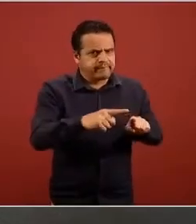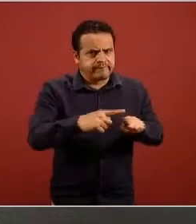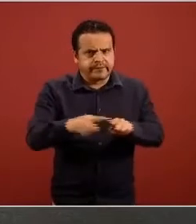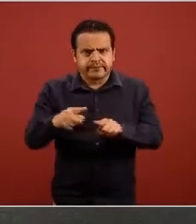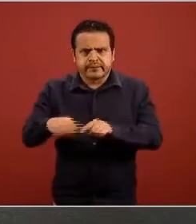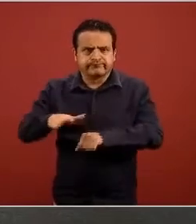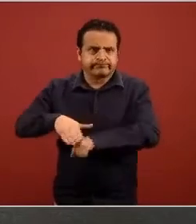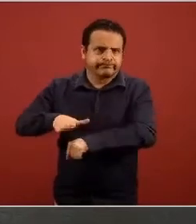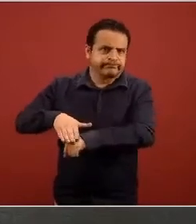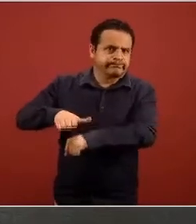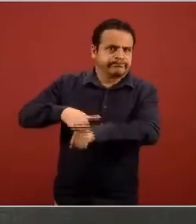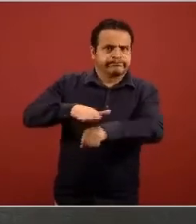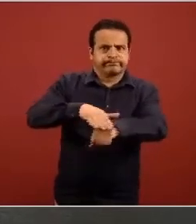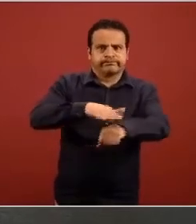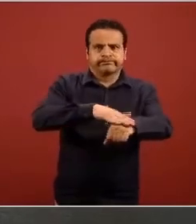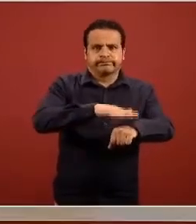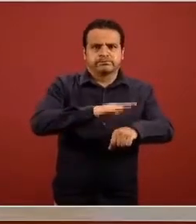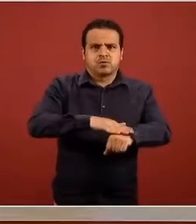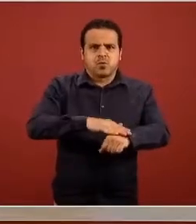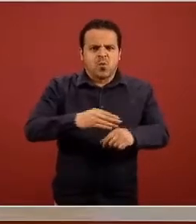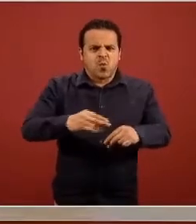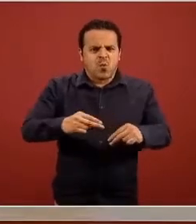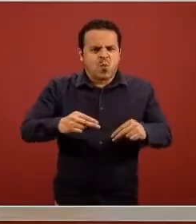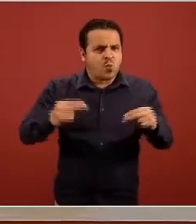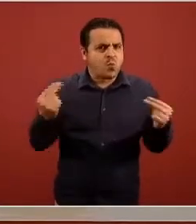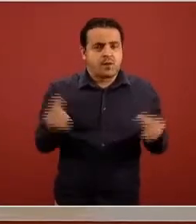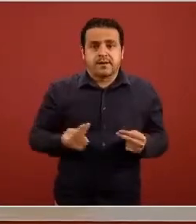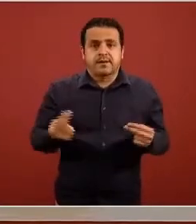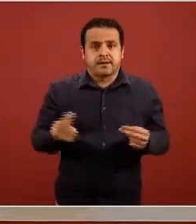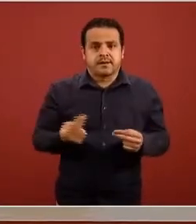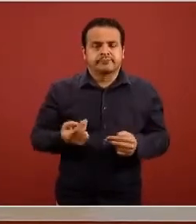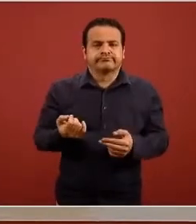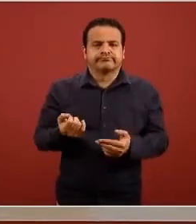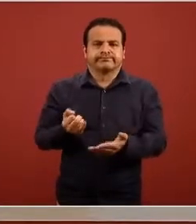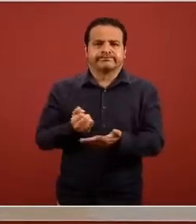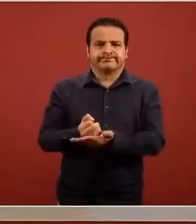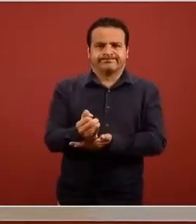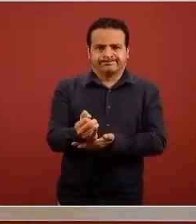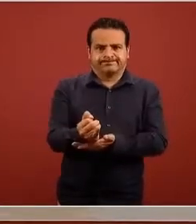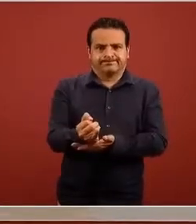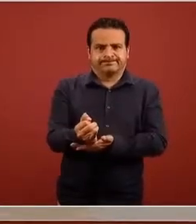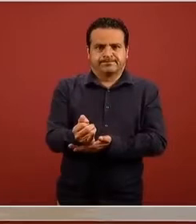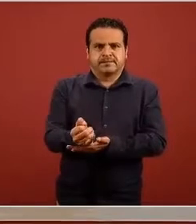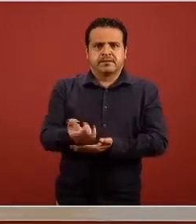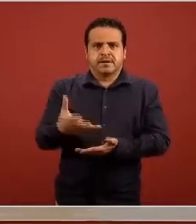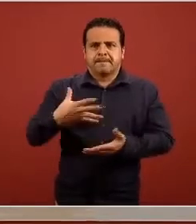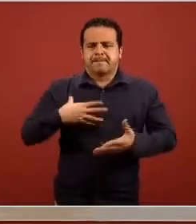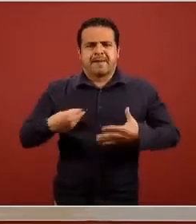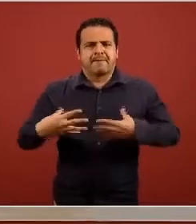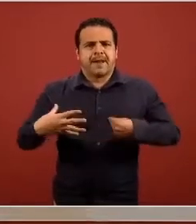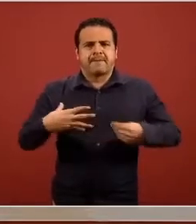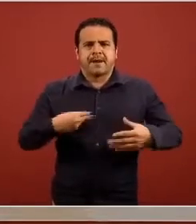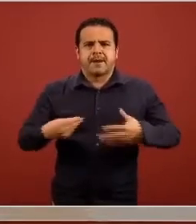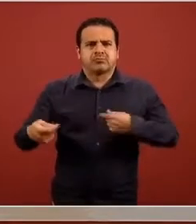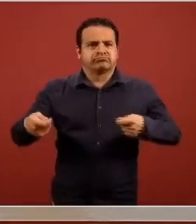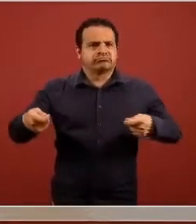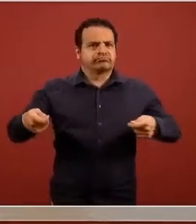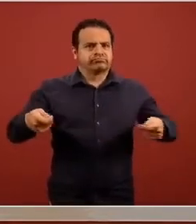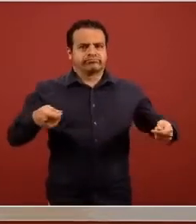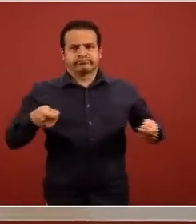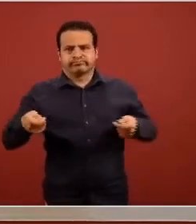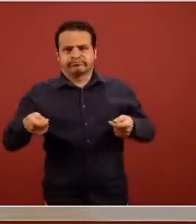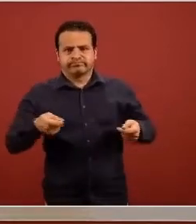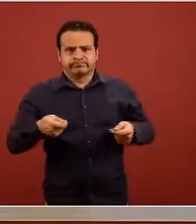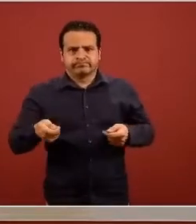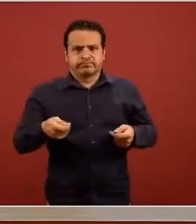de manera urgente a decisiones de Estado con respecto a el control de esta epidemia y esto pues